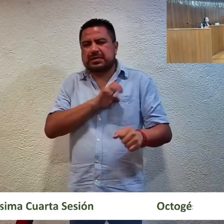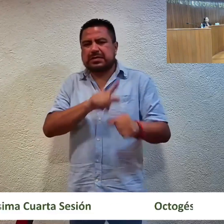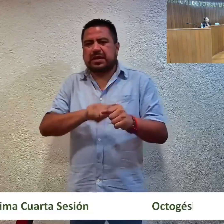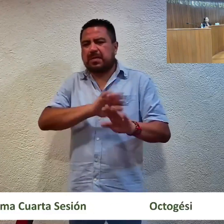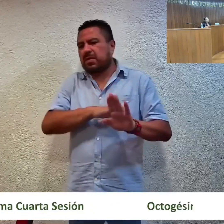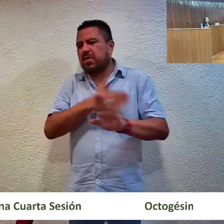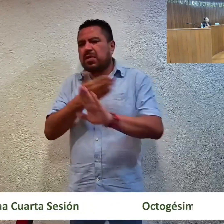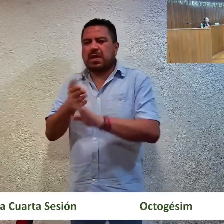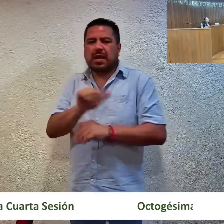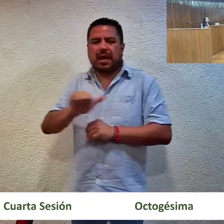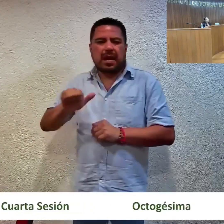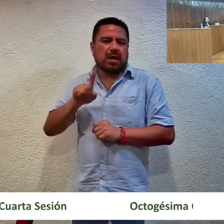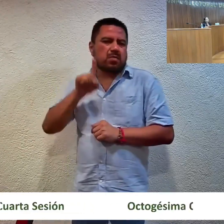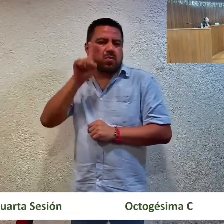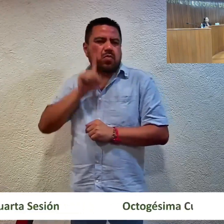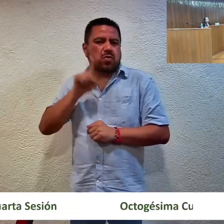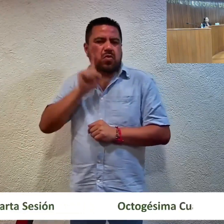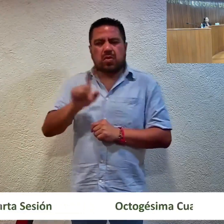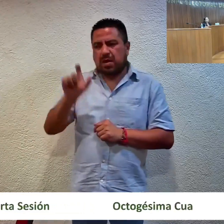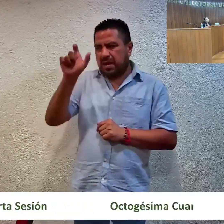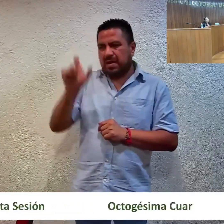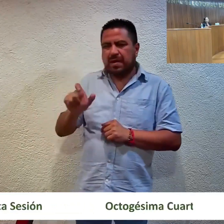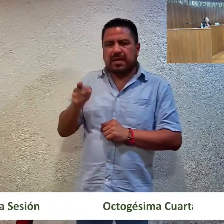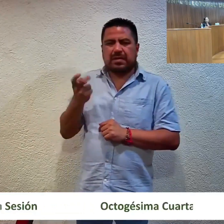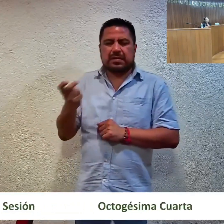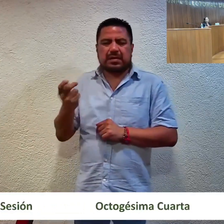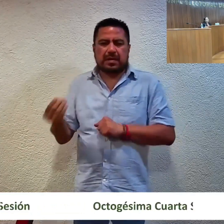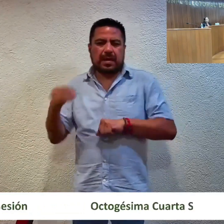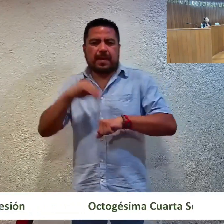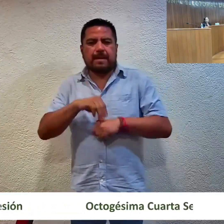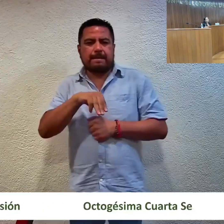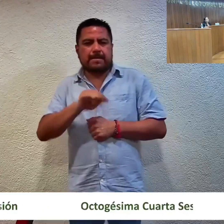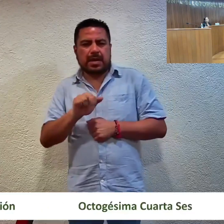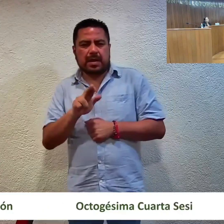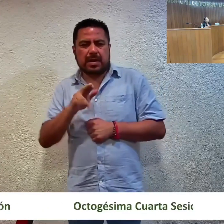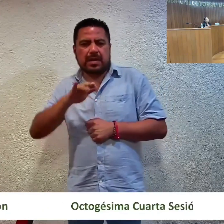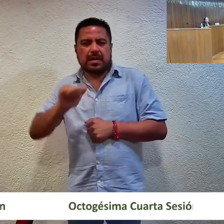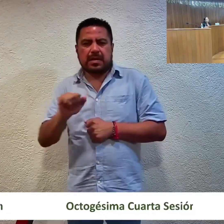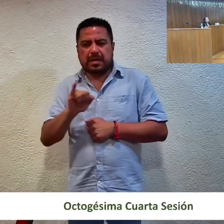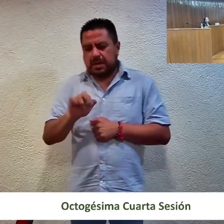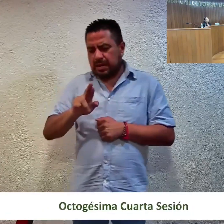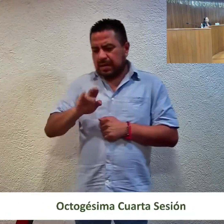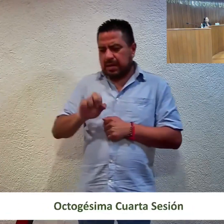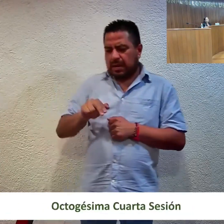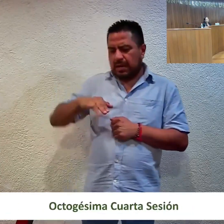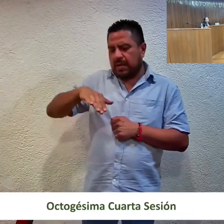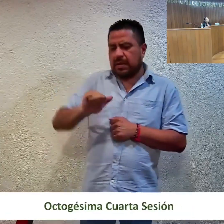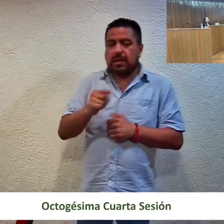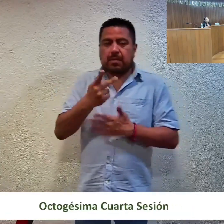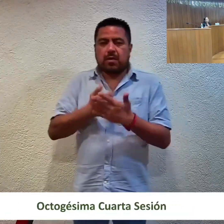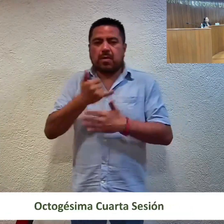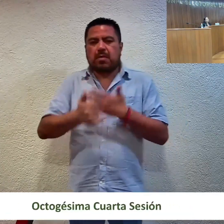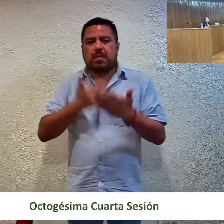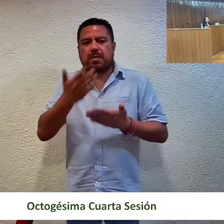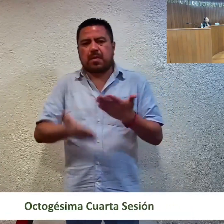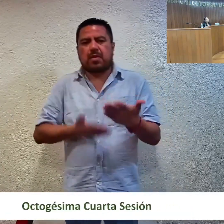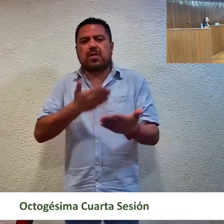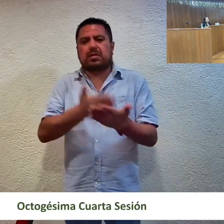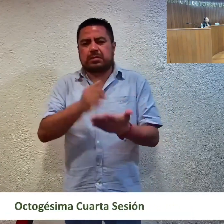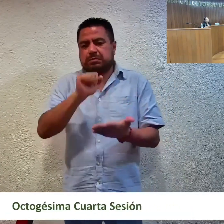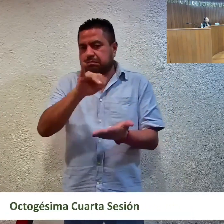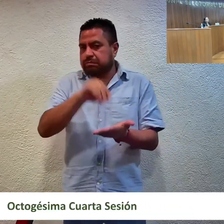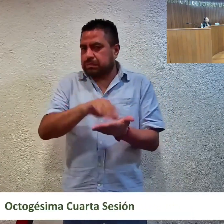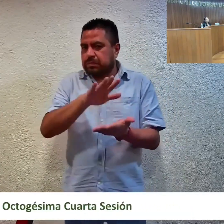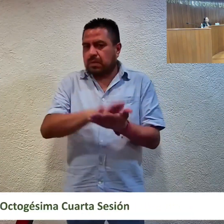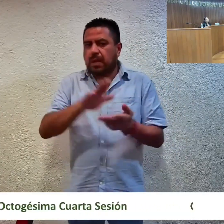política contra las mujeres en razón de género, promovido por María Irene Montiel Servín. En el proyecto se propone declarar fundados los